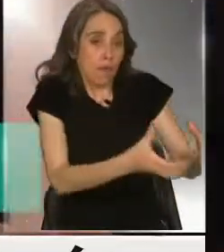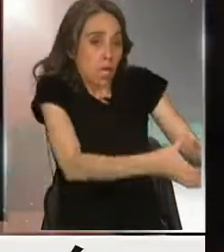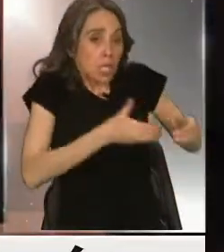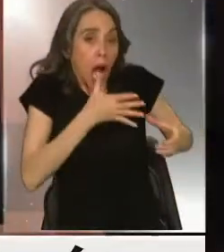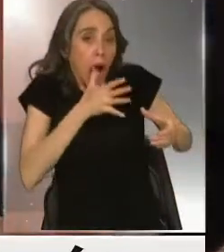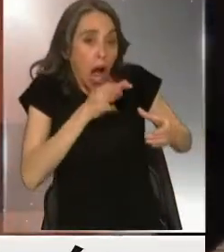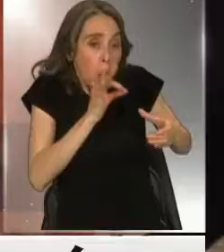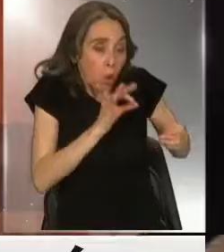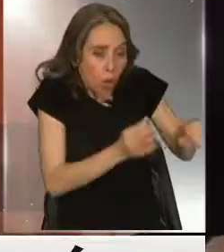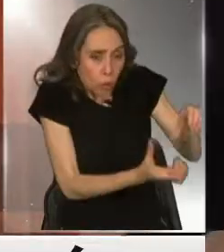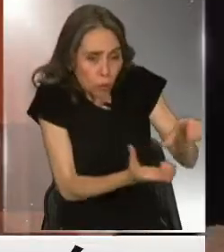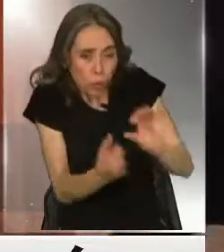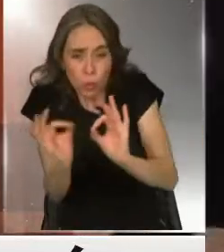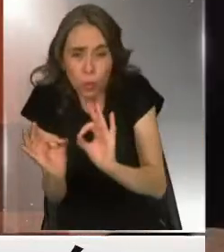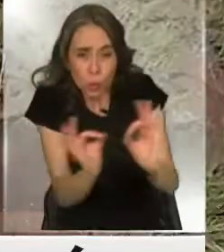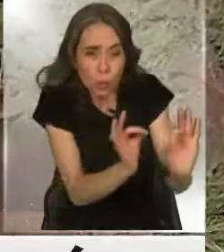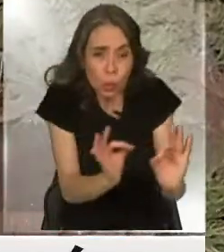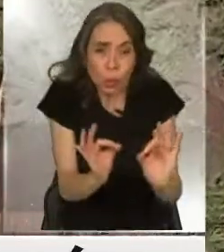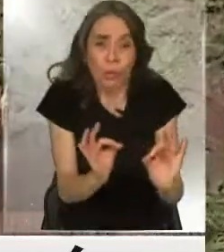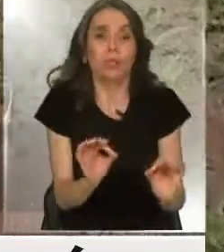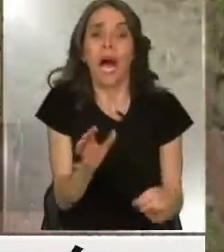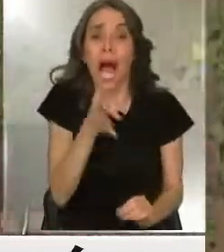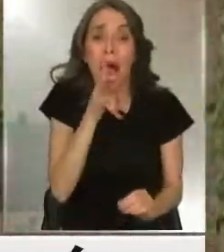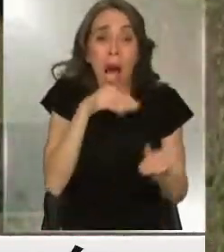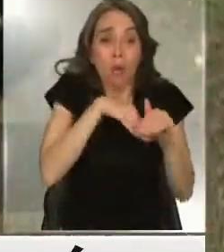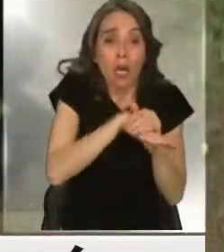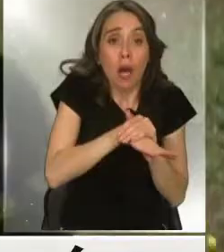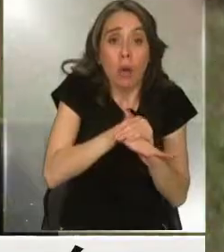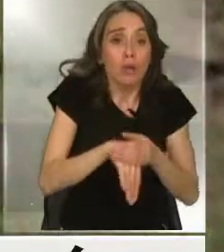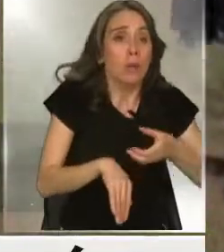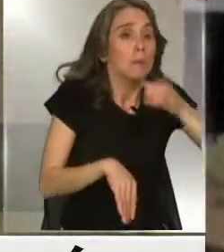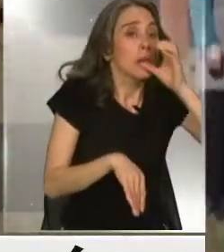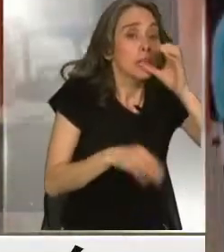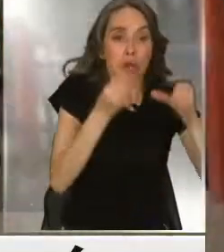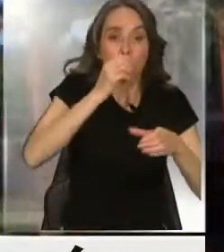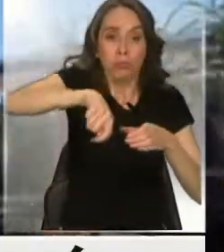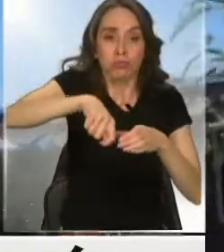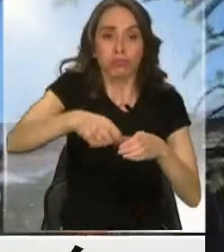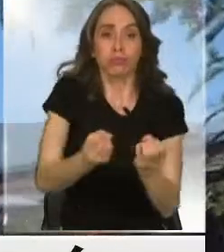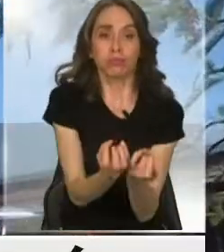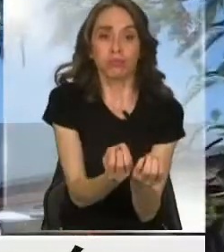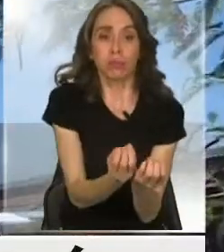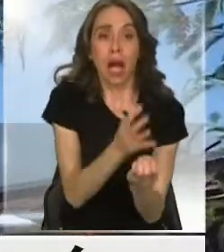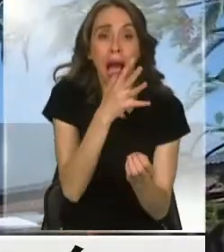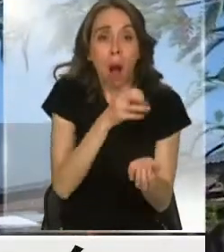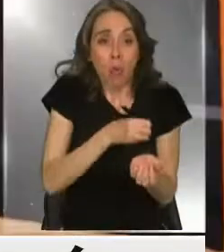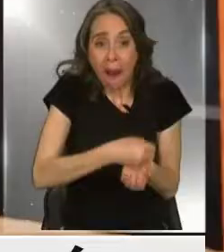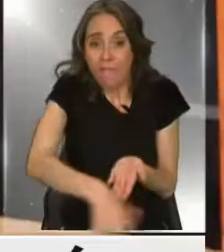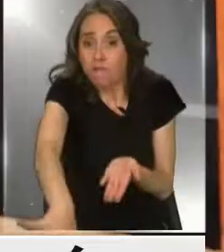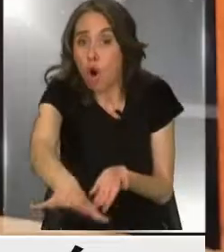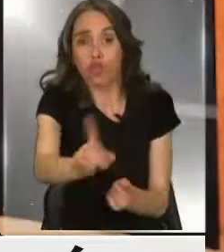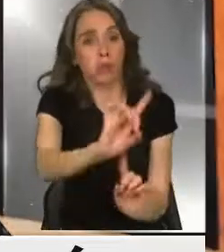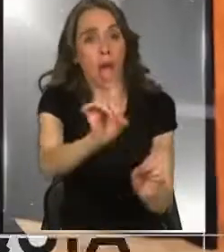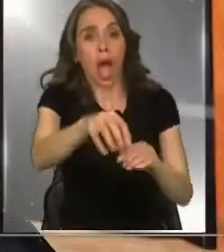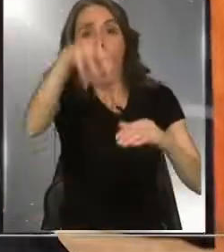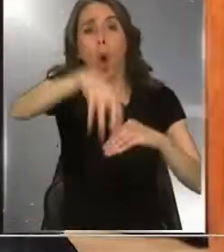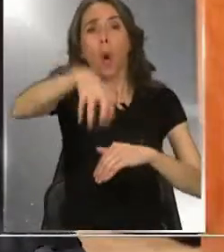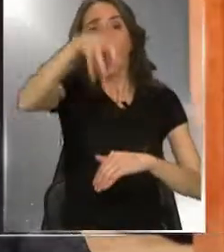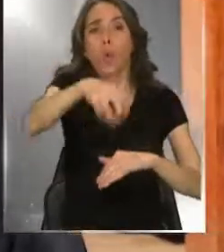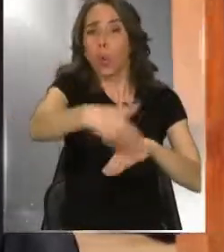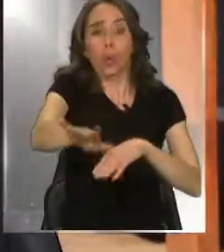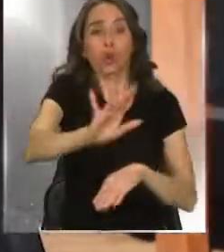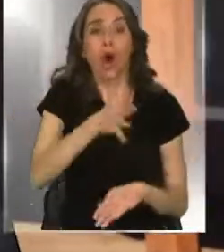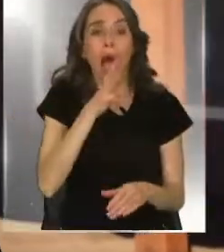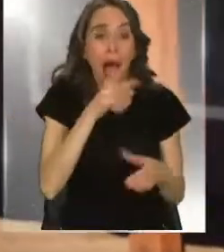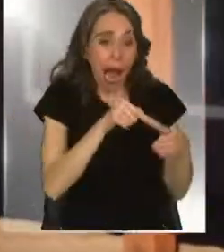Esta agüita solamente para nos paveresla y para hacer la comida. Y no la desperdiciamos porque la agüita que